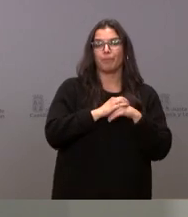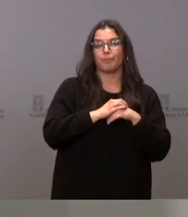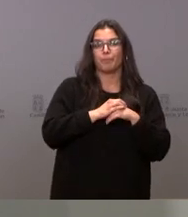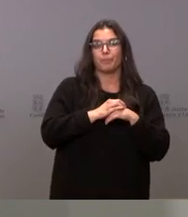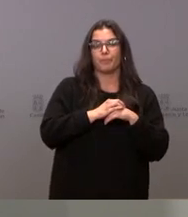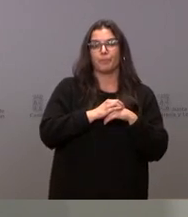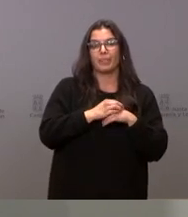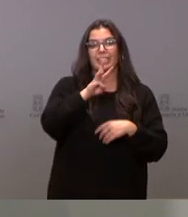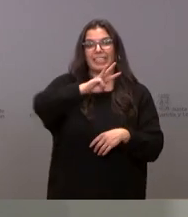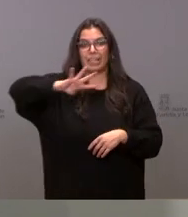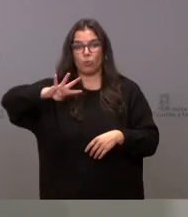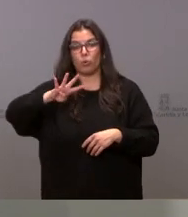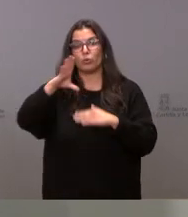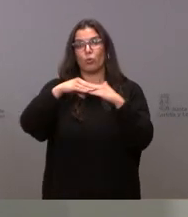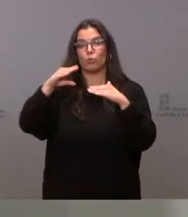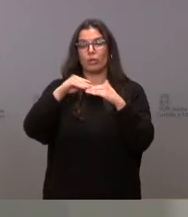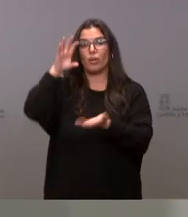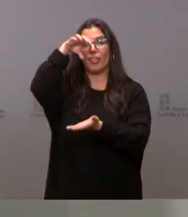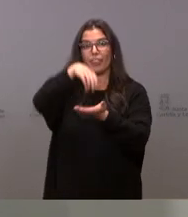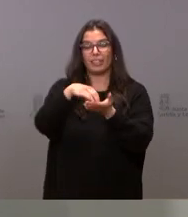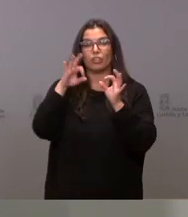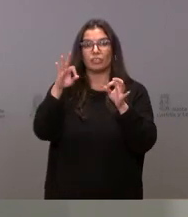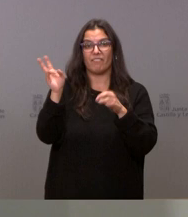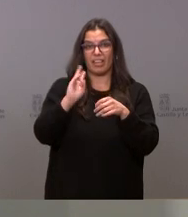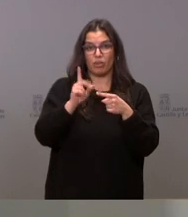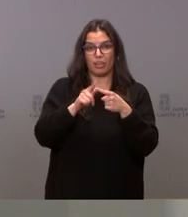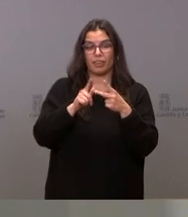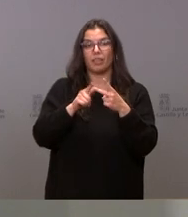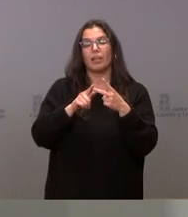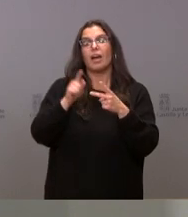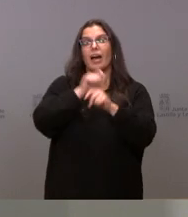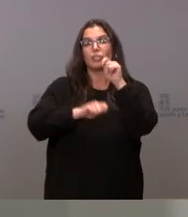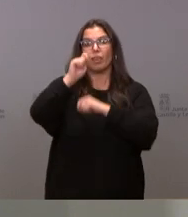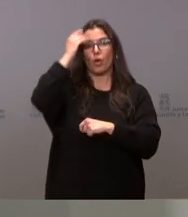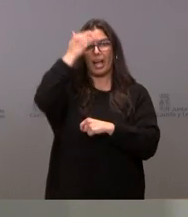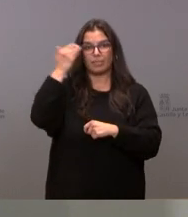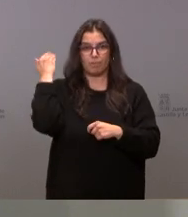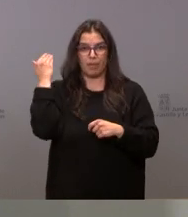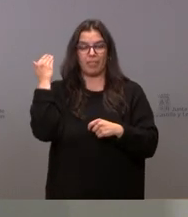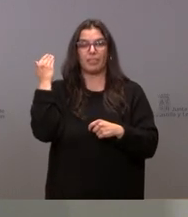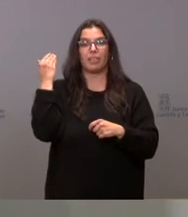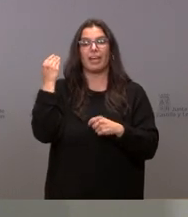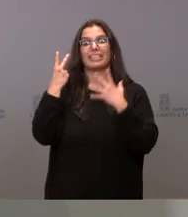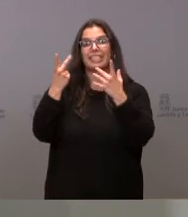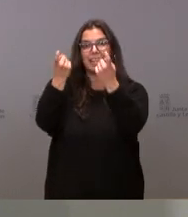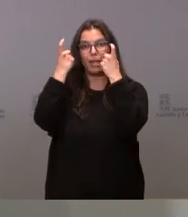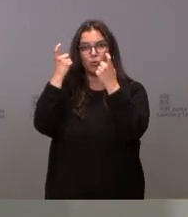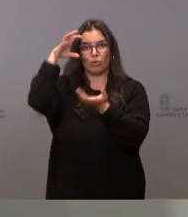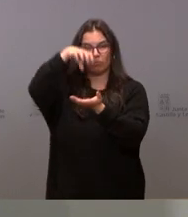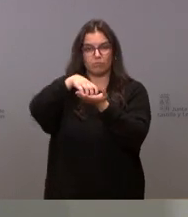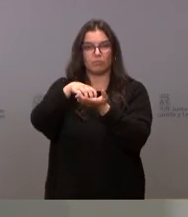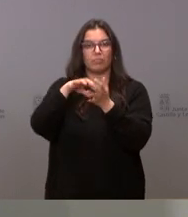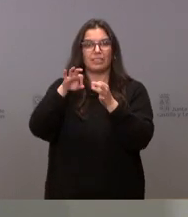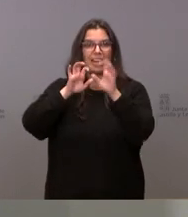y 34 usuarios del Centro El Pino de Obregón, en Valladolid, y la Asociación Aspace a siete alumnos del Centro de la Luz, en la capital